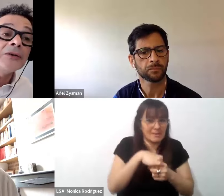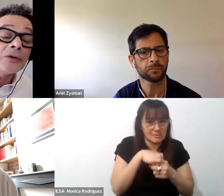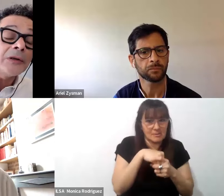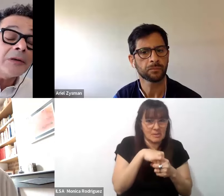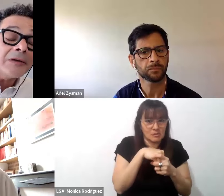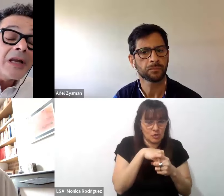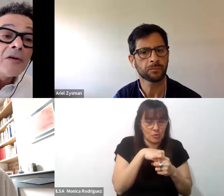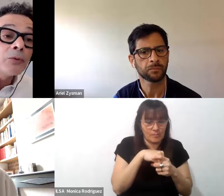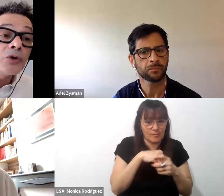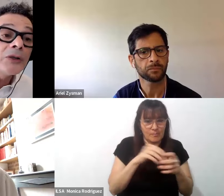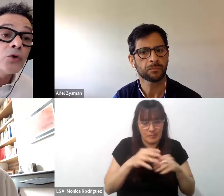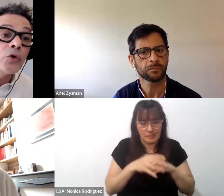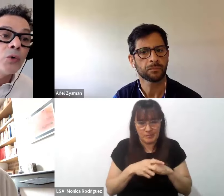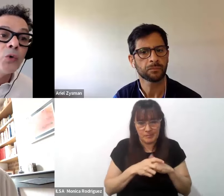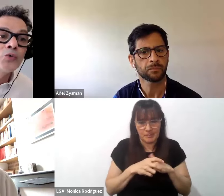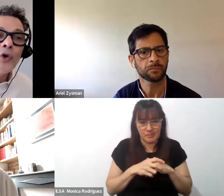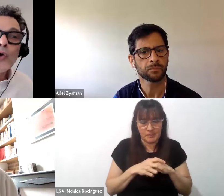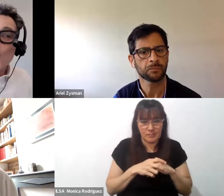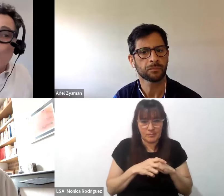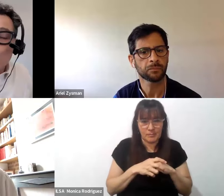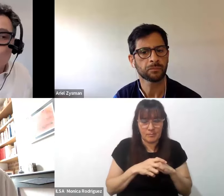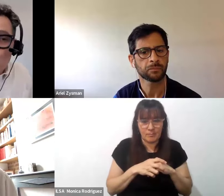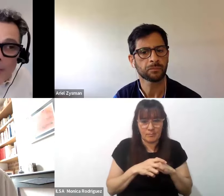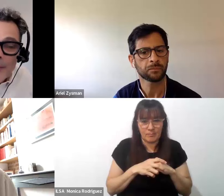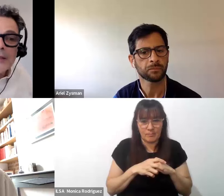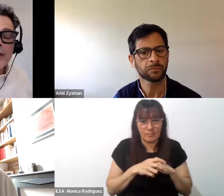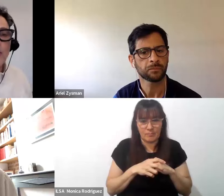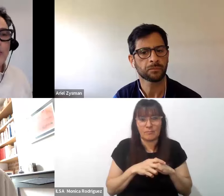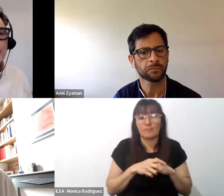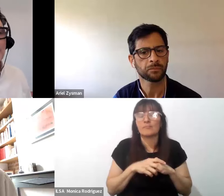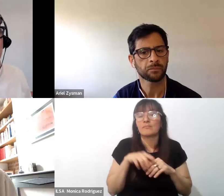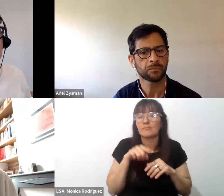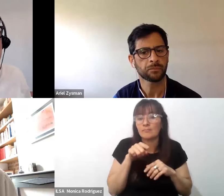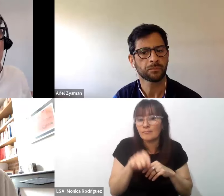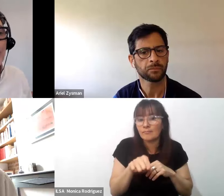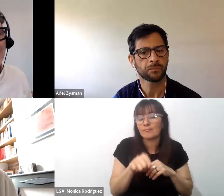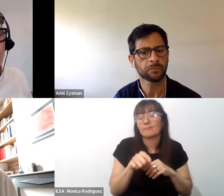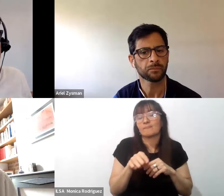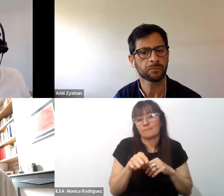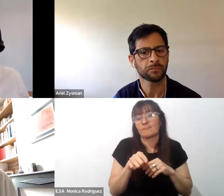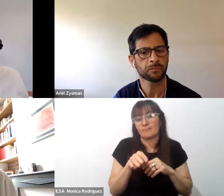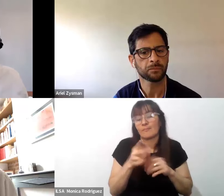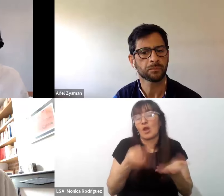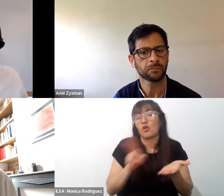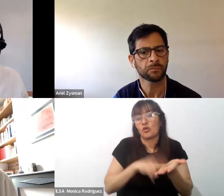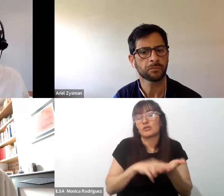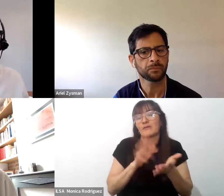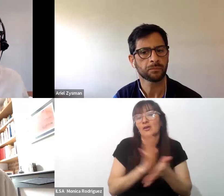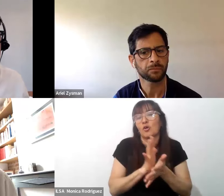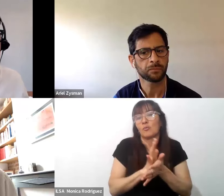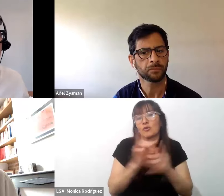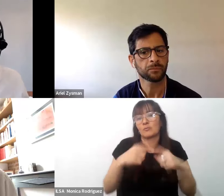remitiendo funcionando como un nuevamente como un dispositivo de ajuste de los